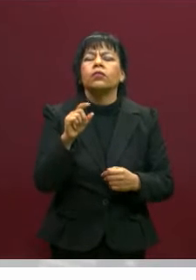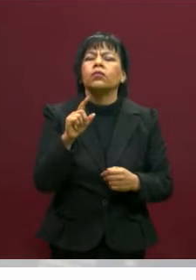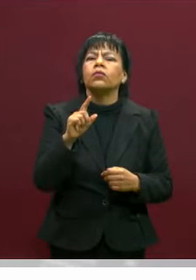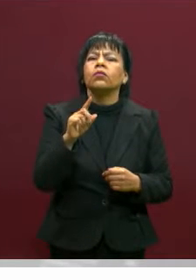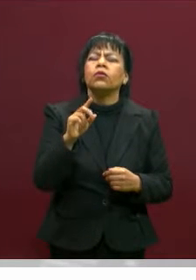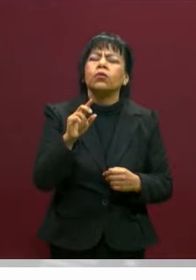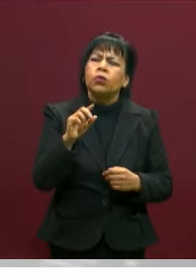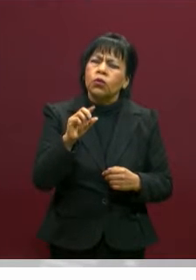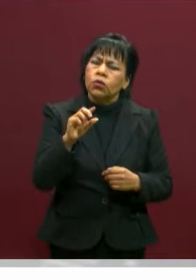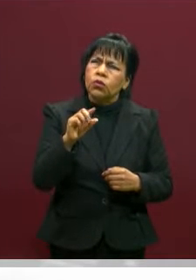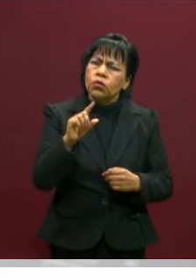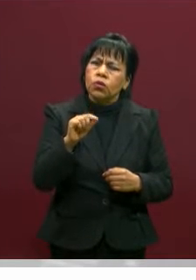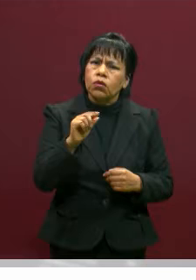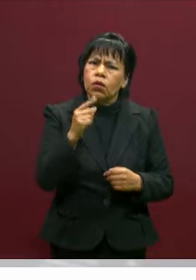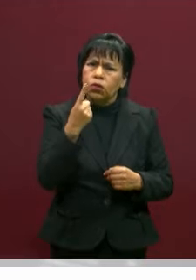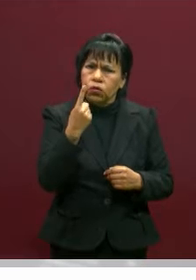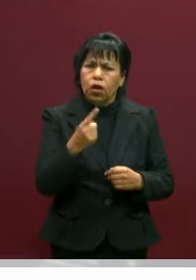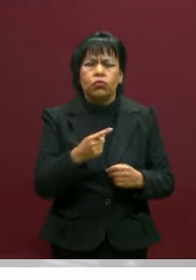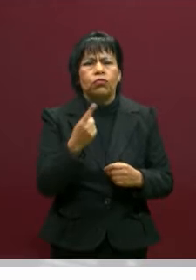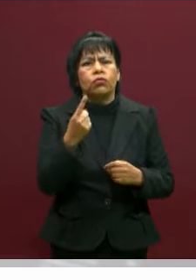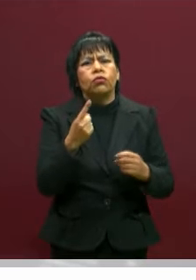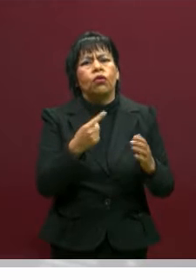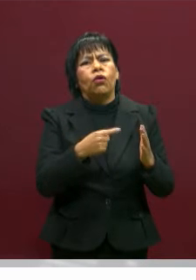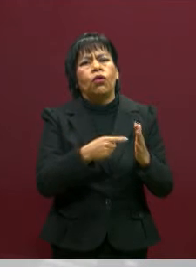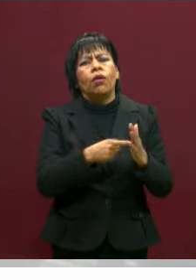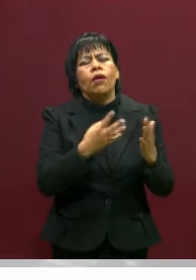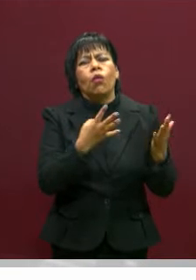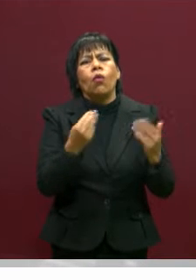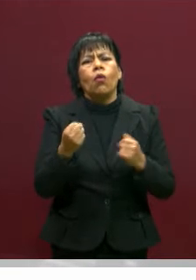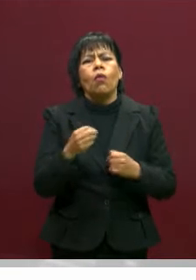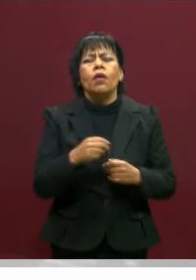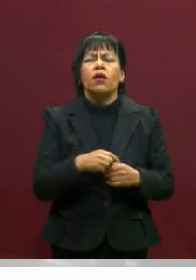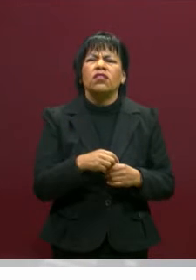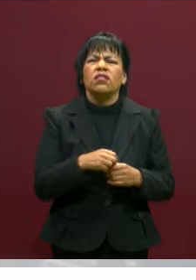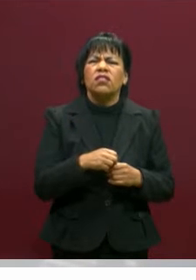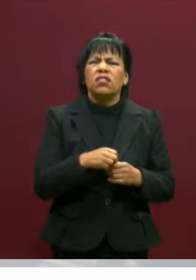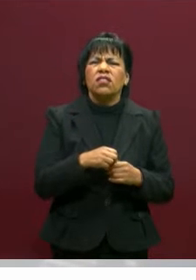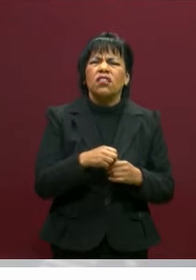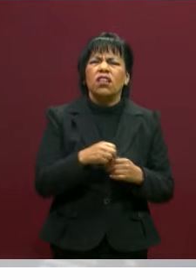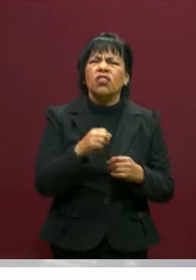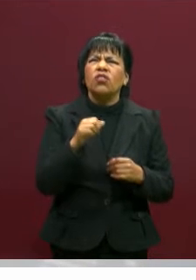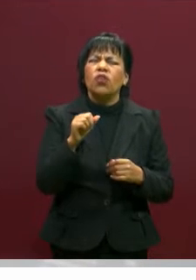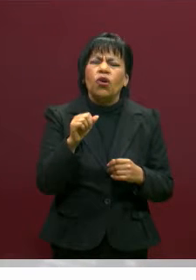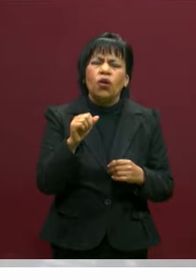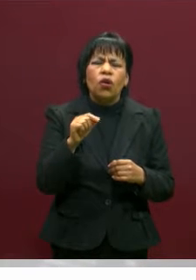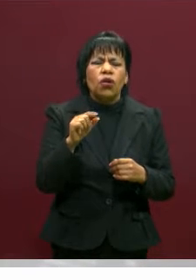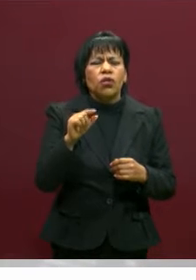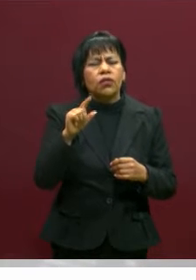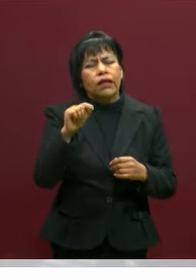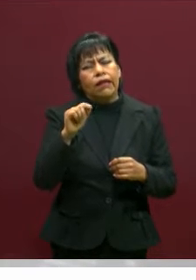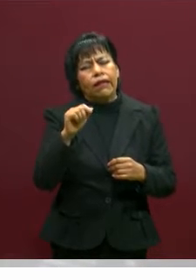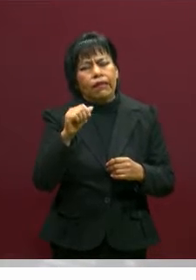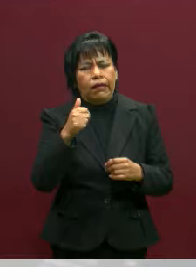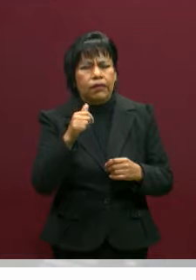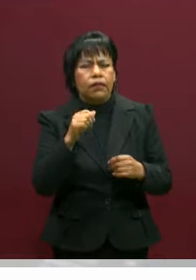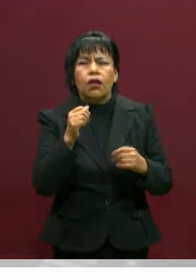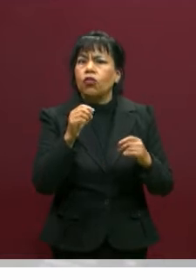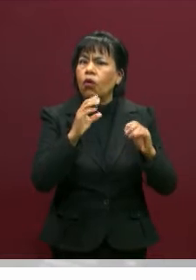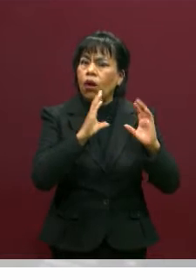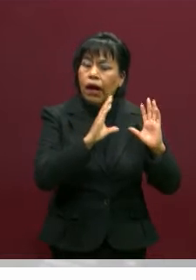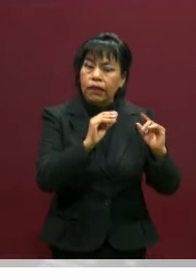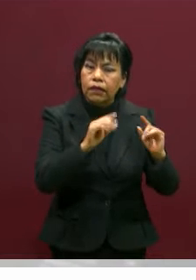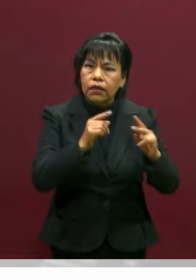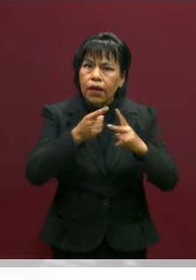1996, un gran informe y dice lo esencial no es estar solamente enseñando